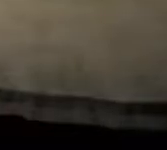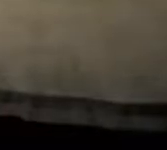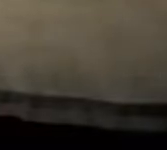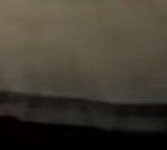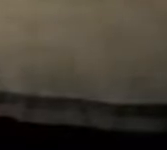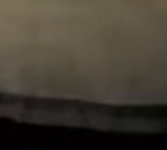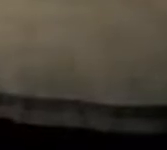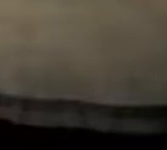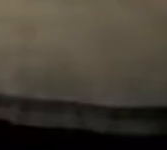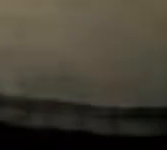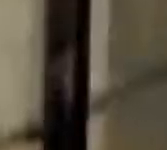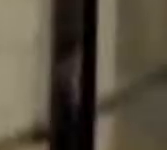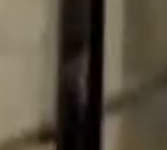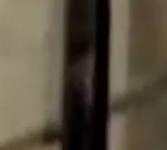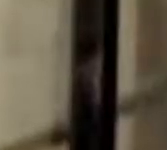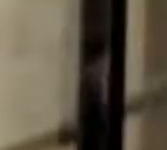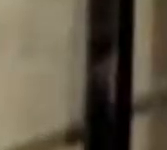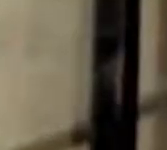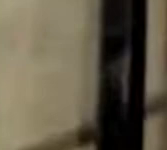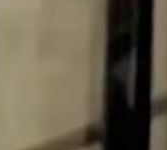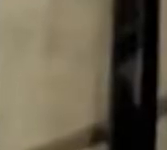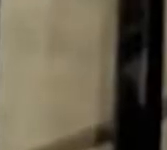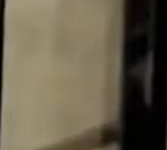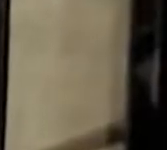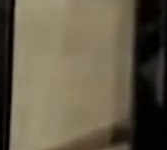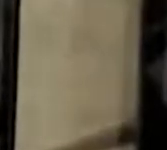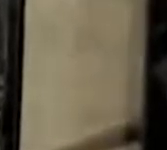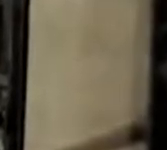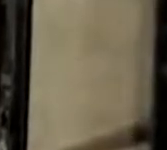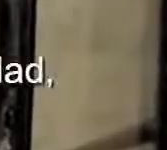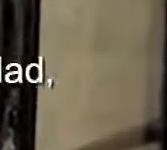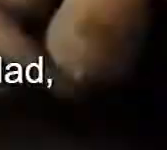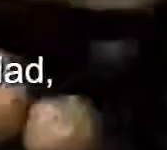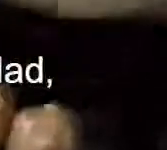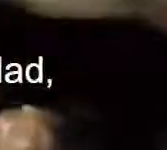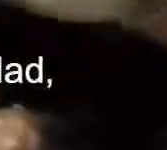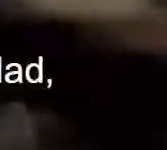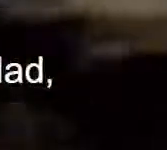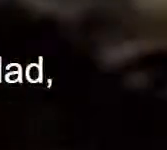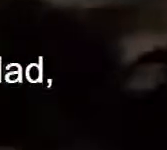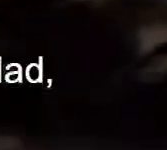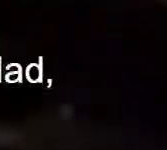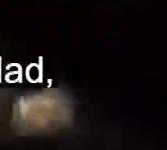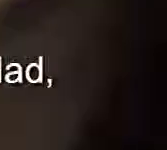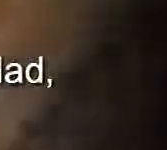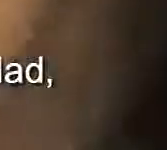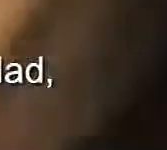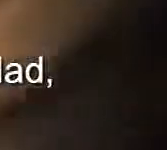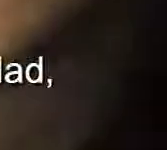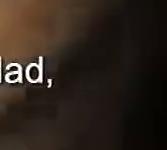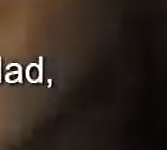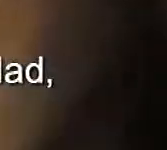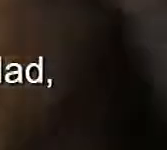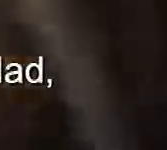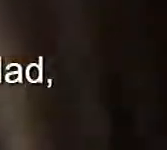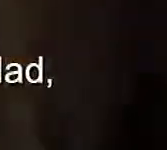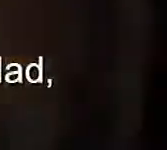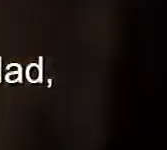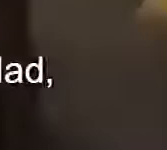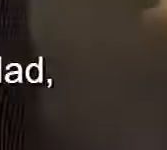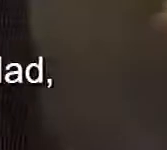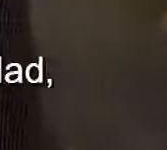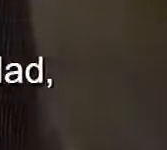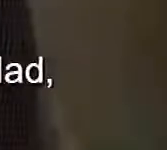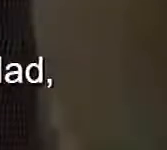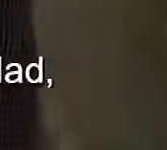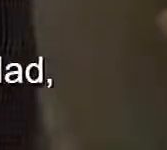La Cuarta Transformación está poniendo fin a los excesos del pasado. Cuando antes se había gobernado con verdadera austeridad,